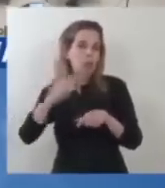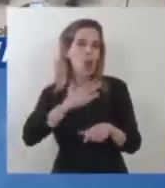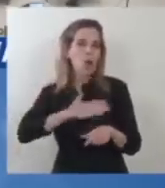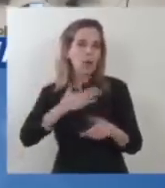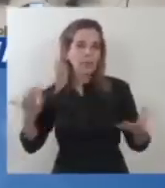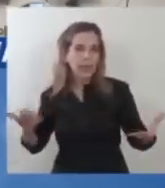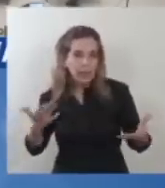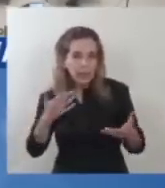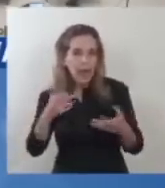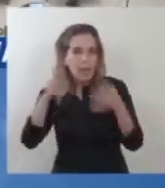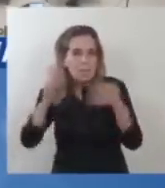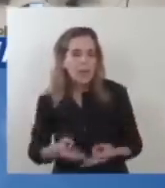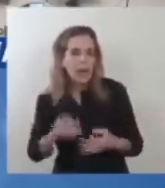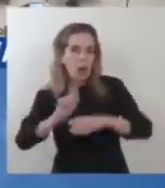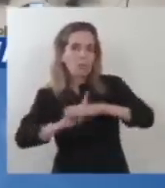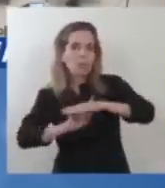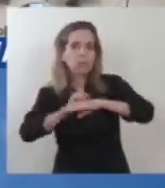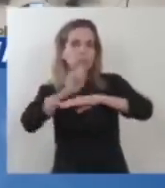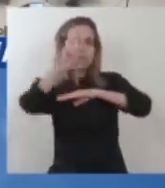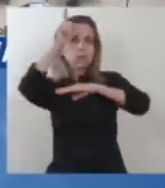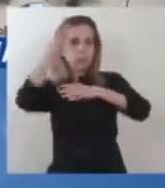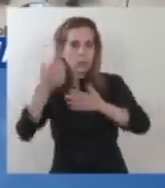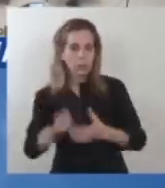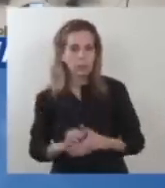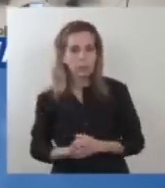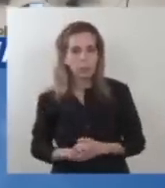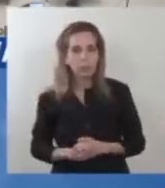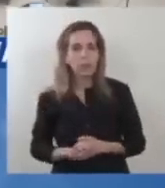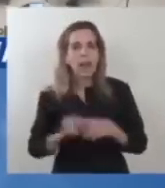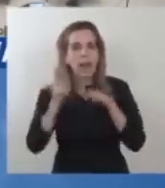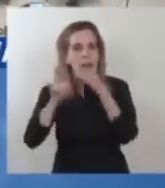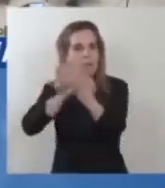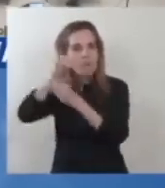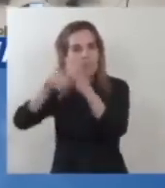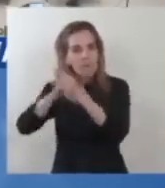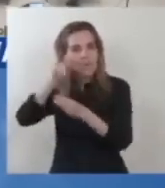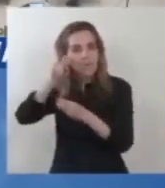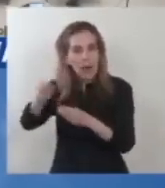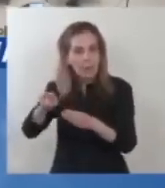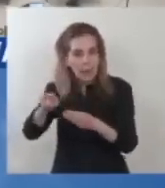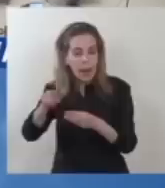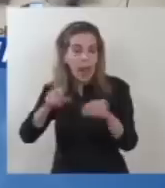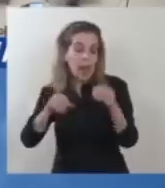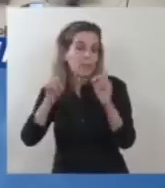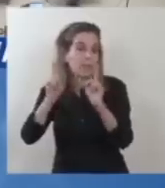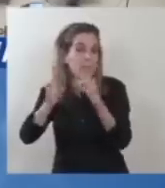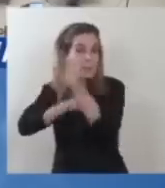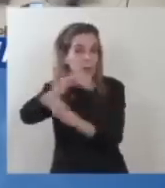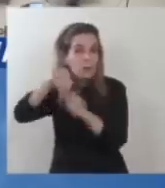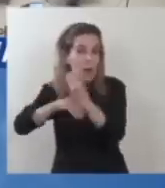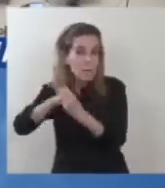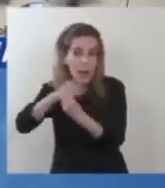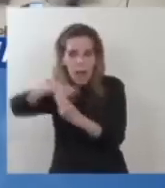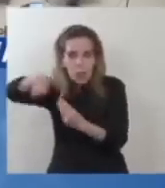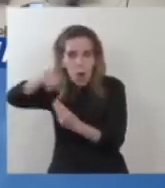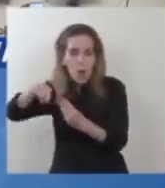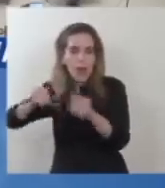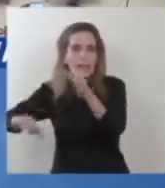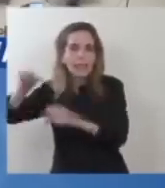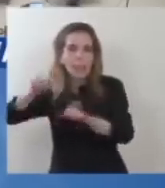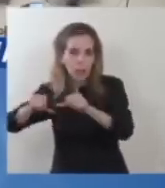poniendo este satélite en órbita. Gracias esa familia de científicos, gracias,